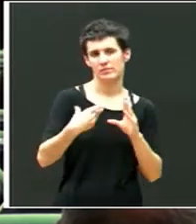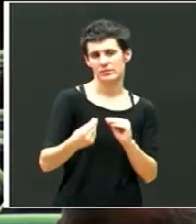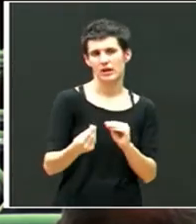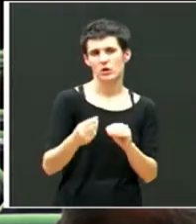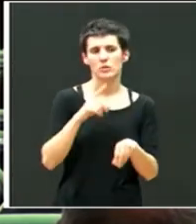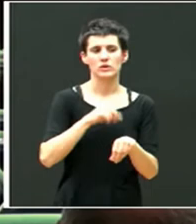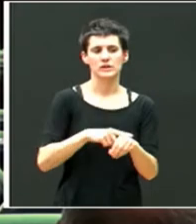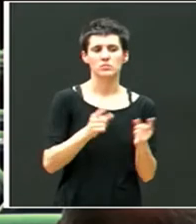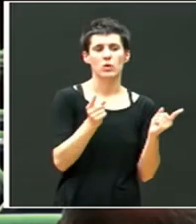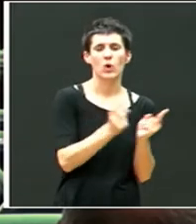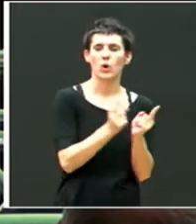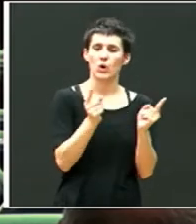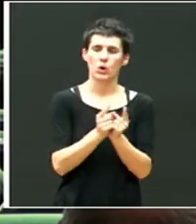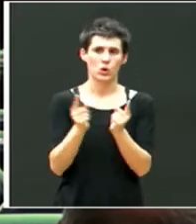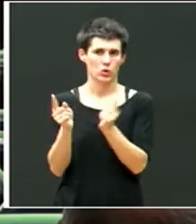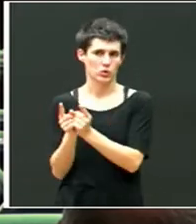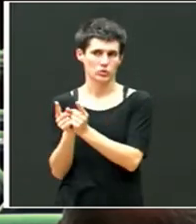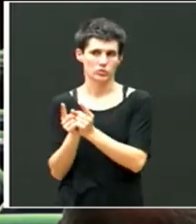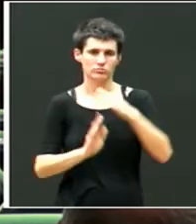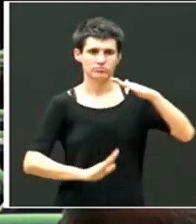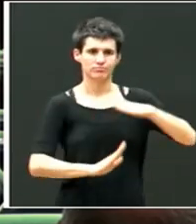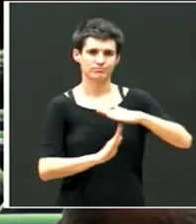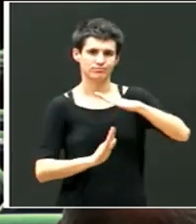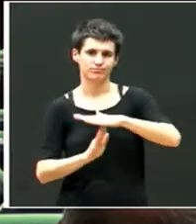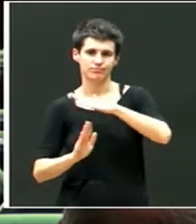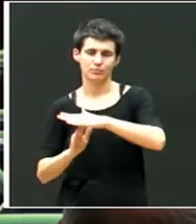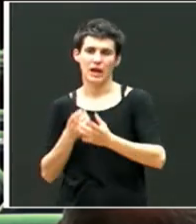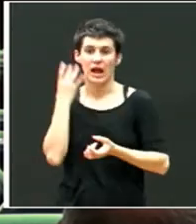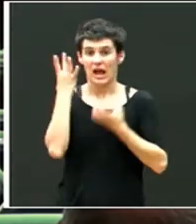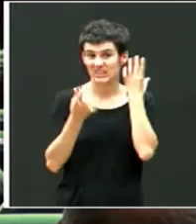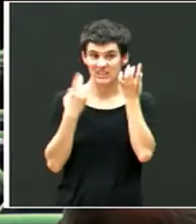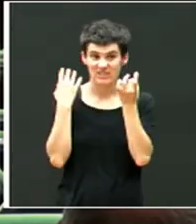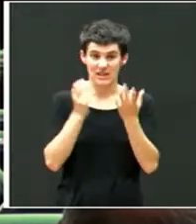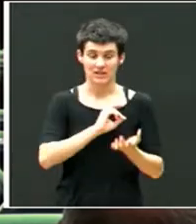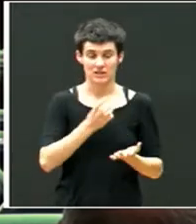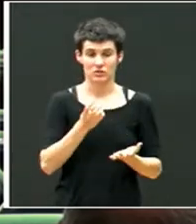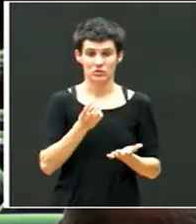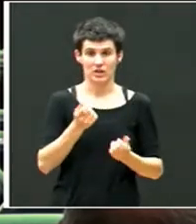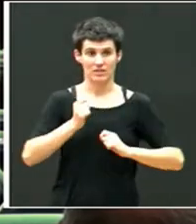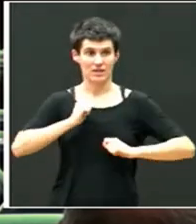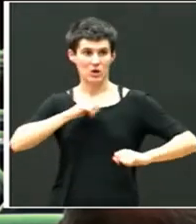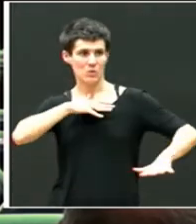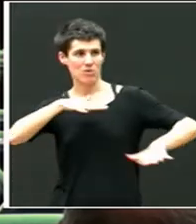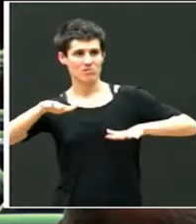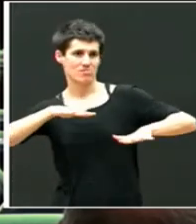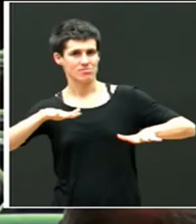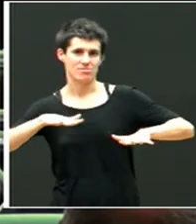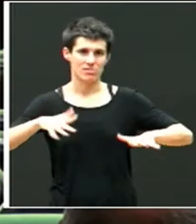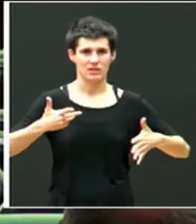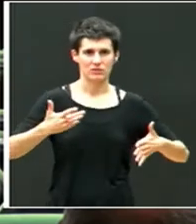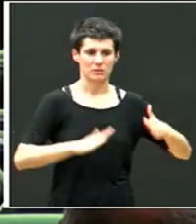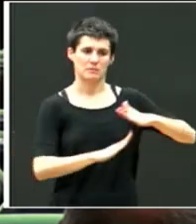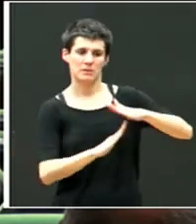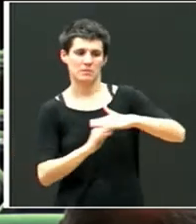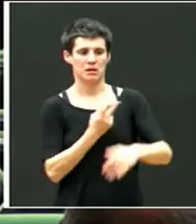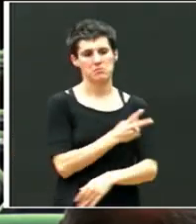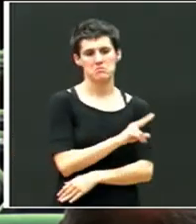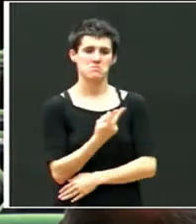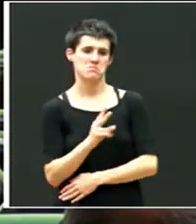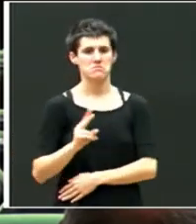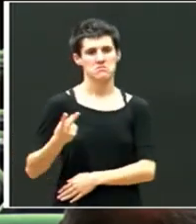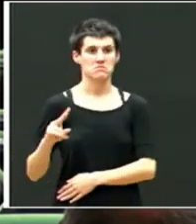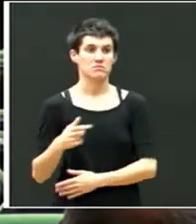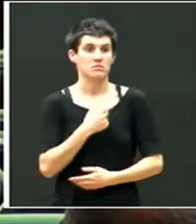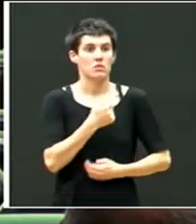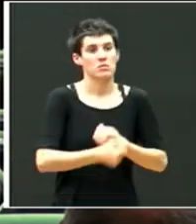cortos y adaptados con otras actividades que requirieran más movimiento. Entonces, bueno, pues así fuimos